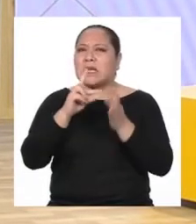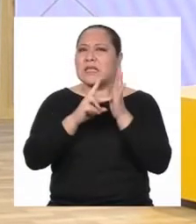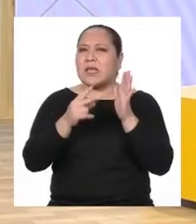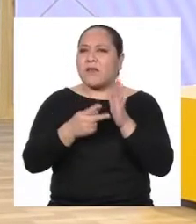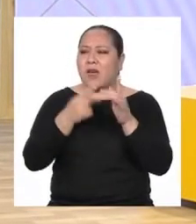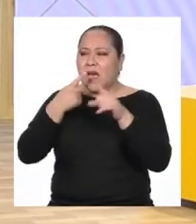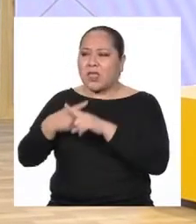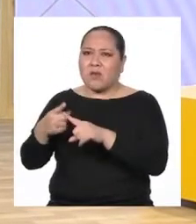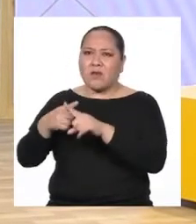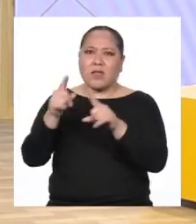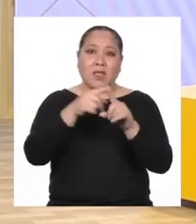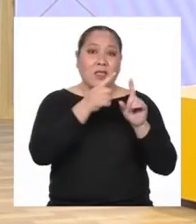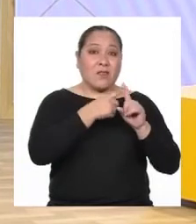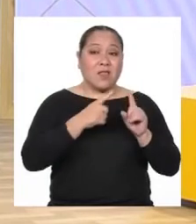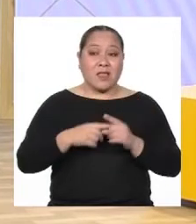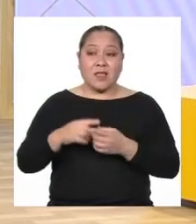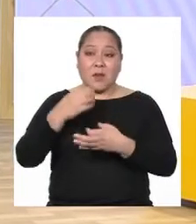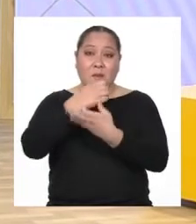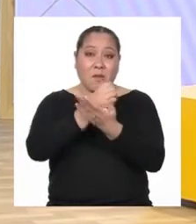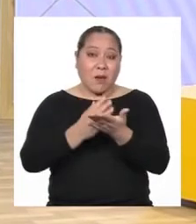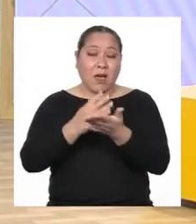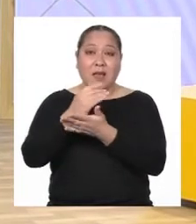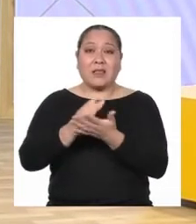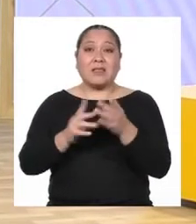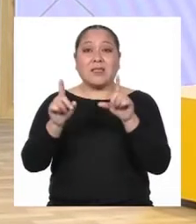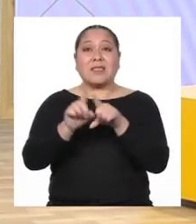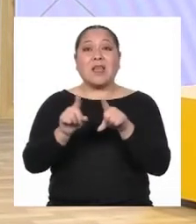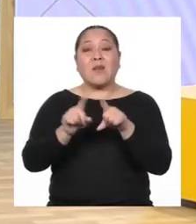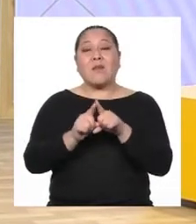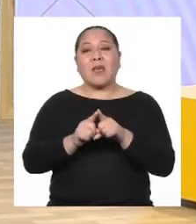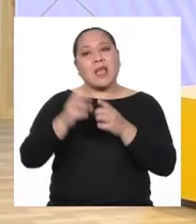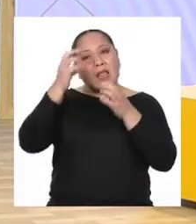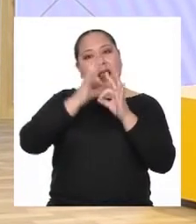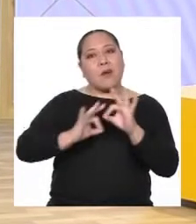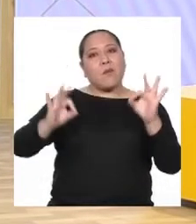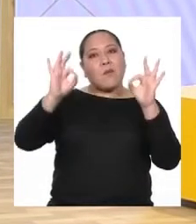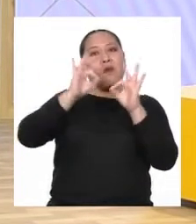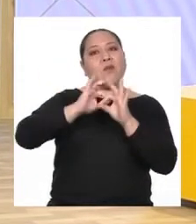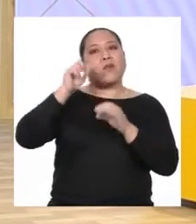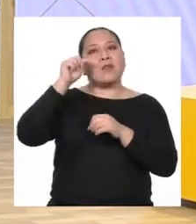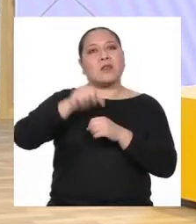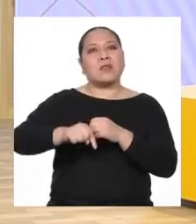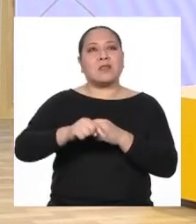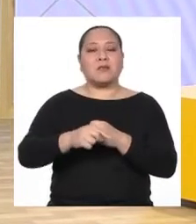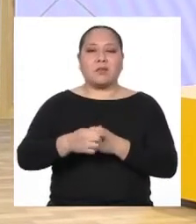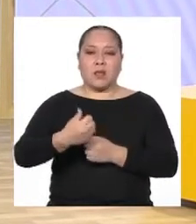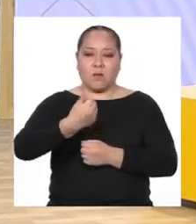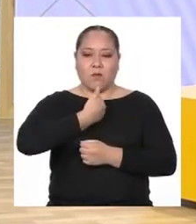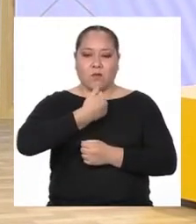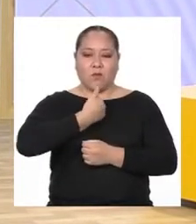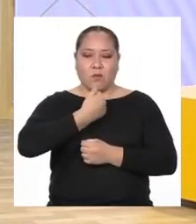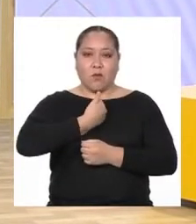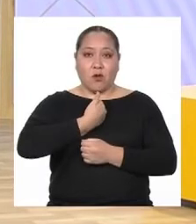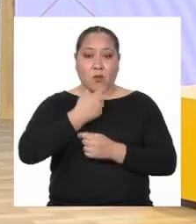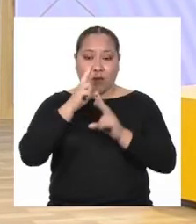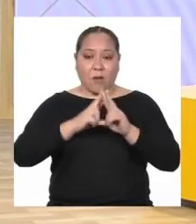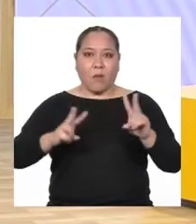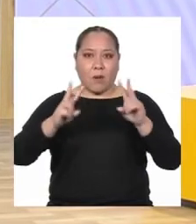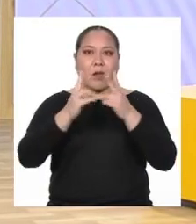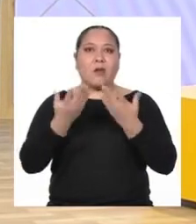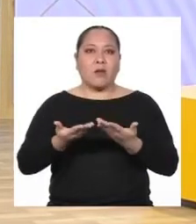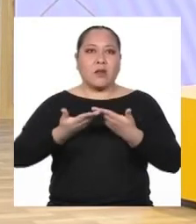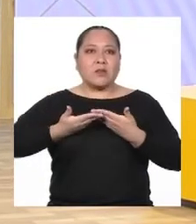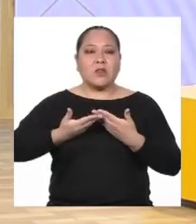diversidad Desde diferentes puntos Así como también la importancia En la autovaloración Y el sentido de